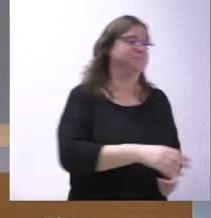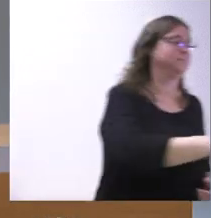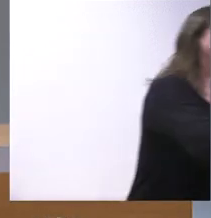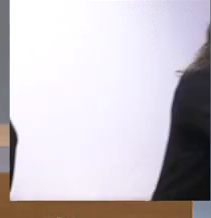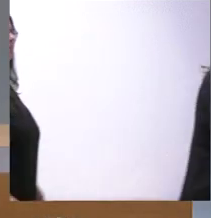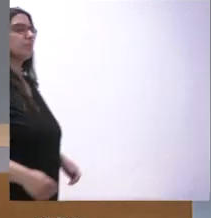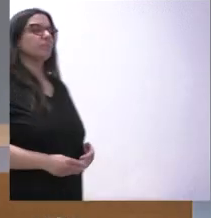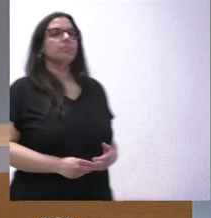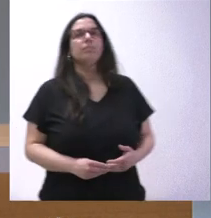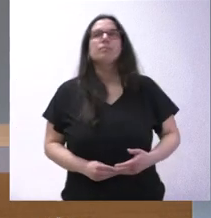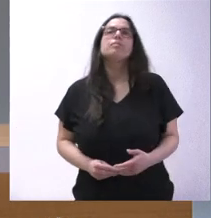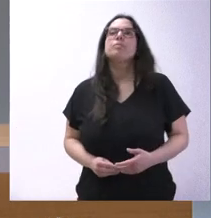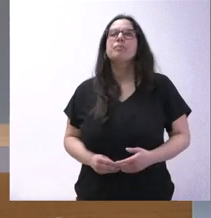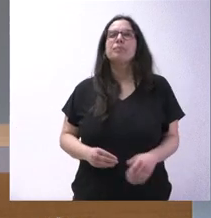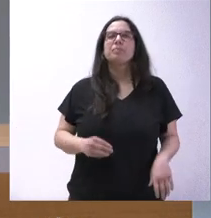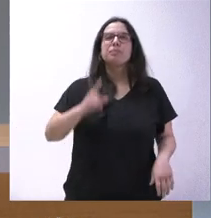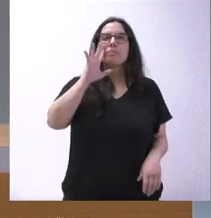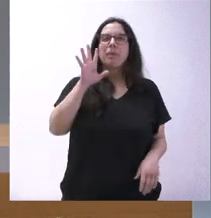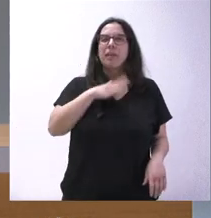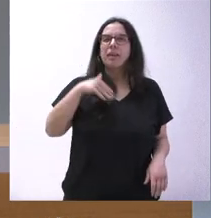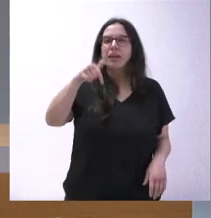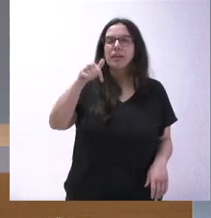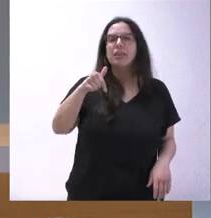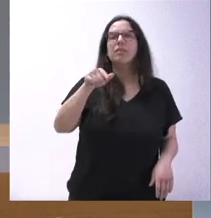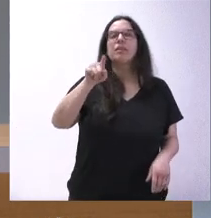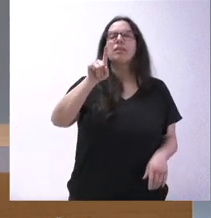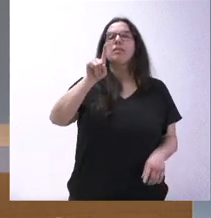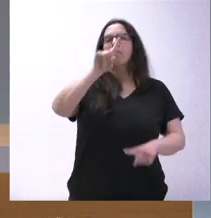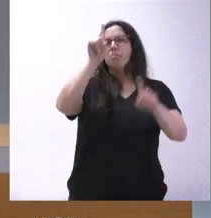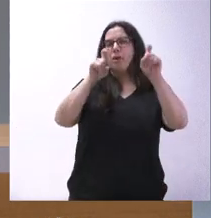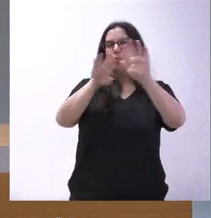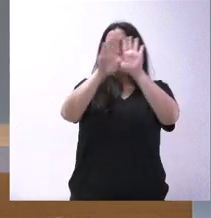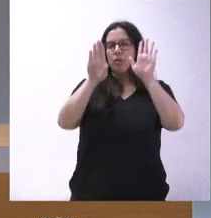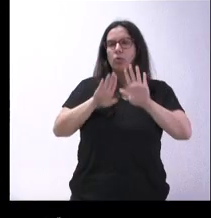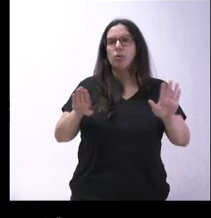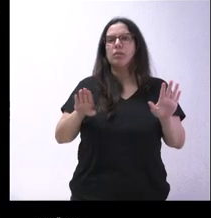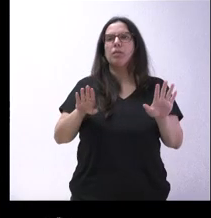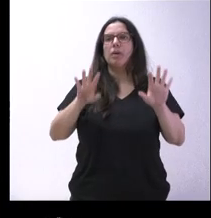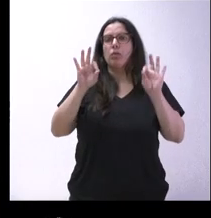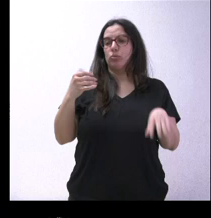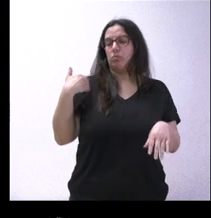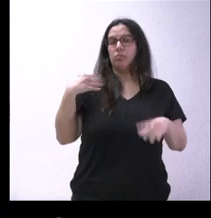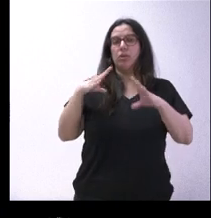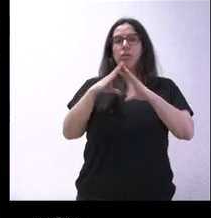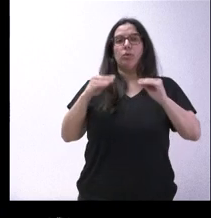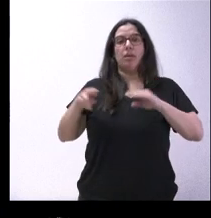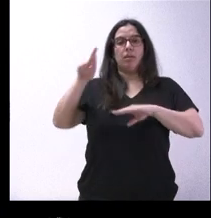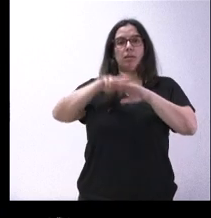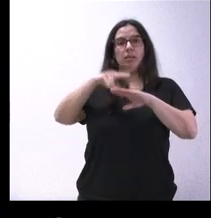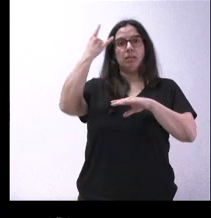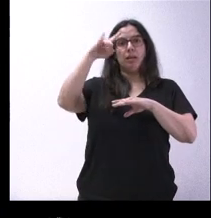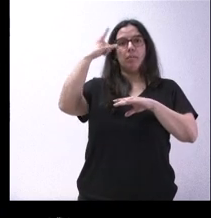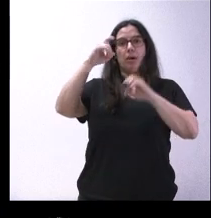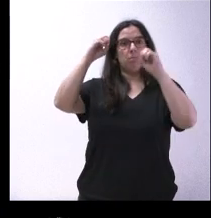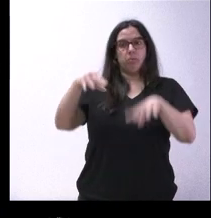Creo que quería preguntar a Europa Press. Sí, sí, una última pregunta. Acaba de dimitir el rector de la Universidad de Salamanca.